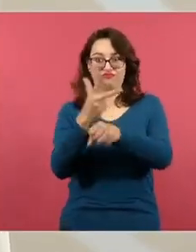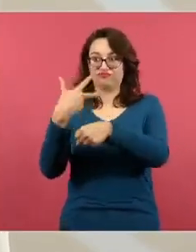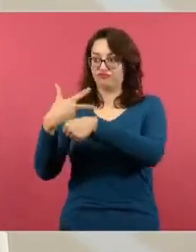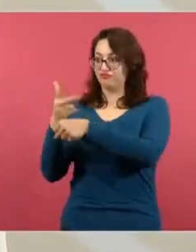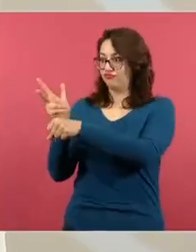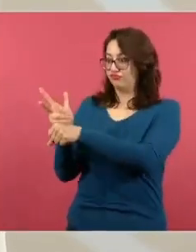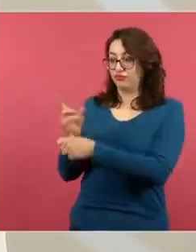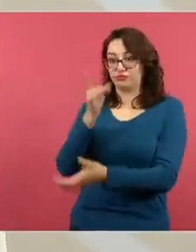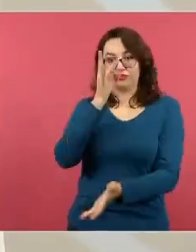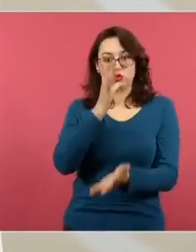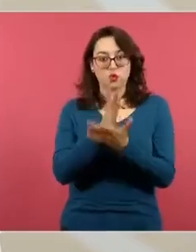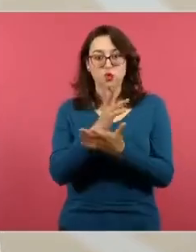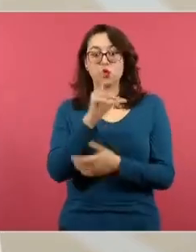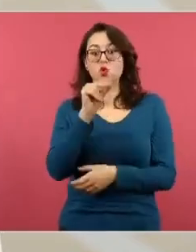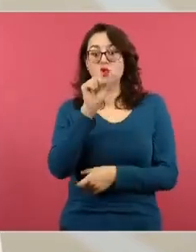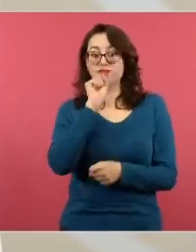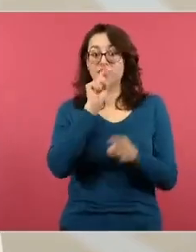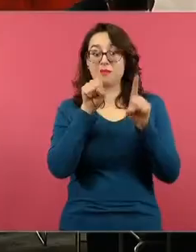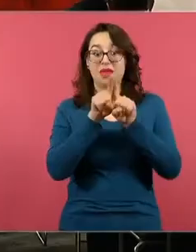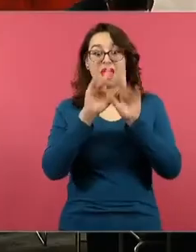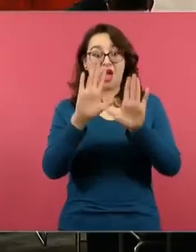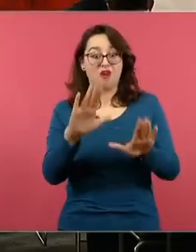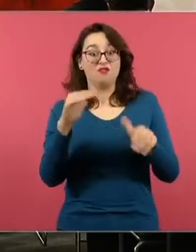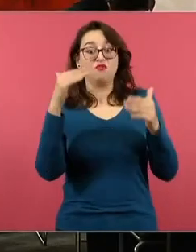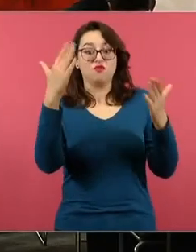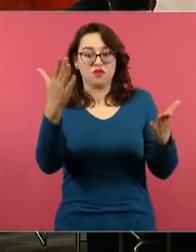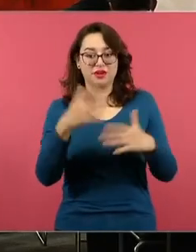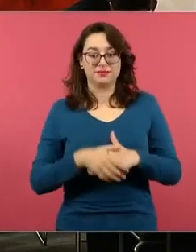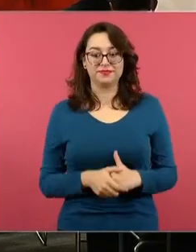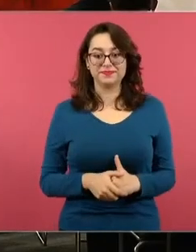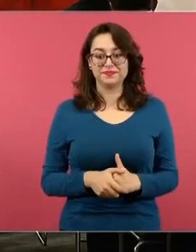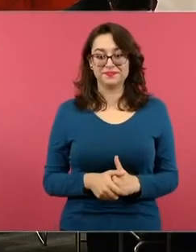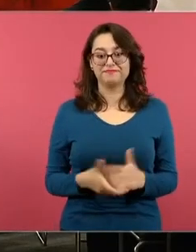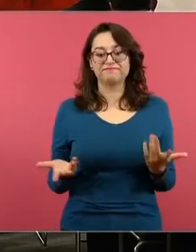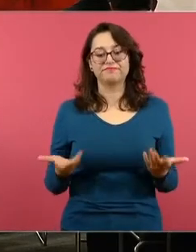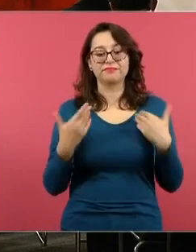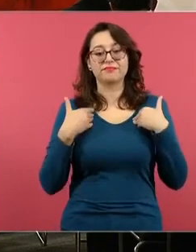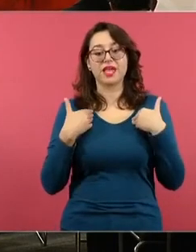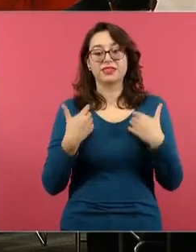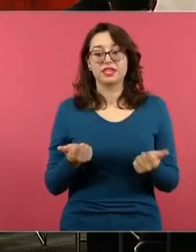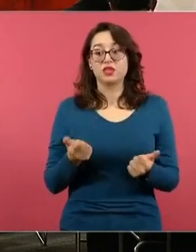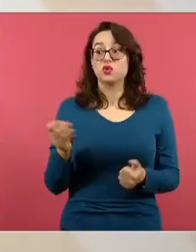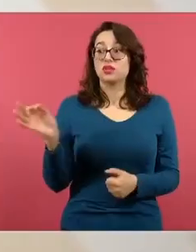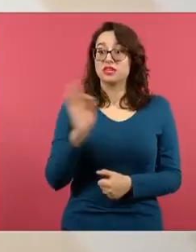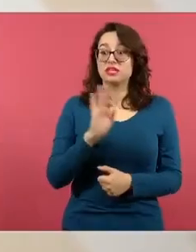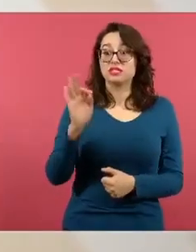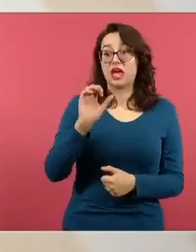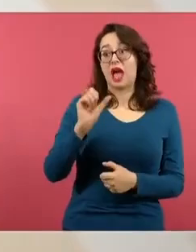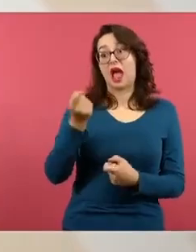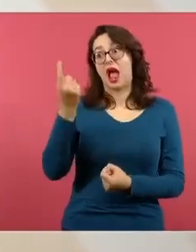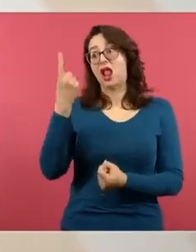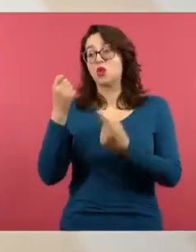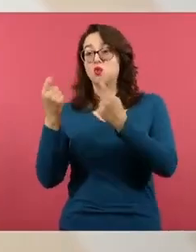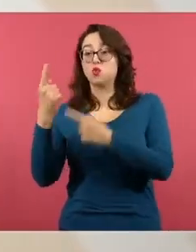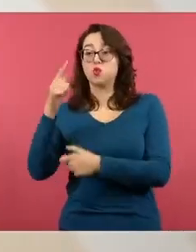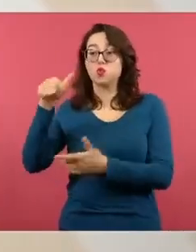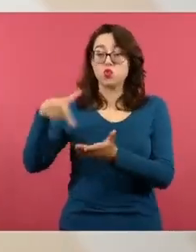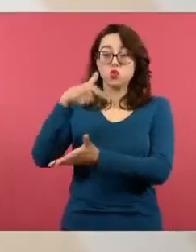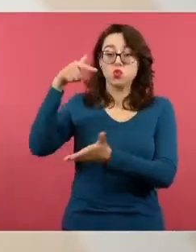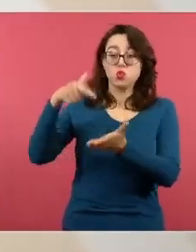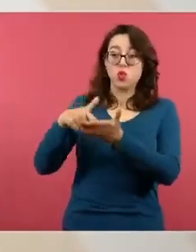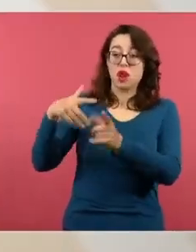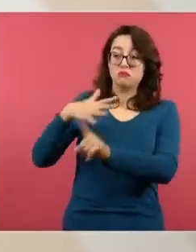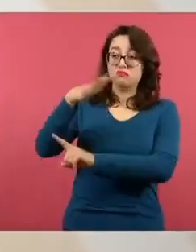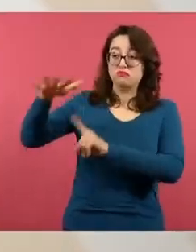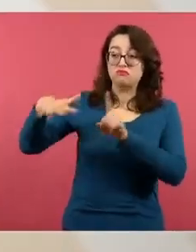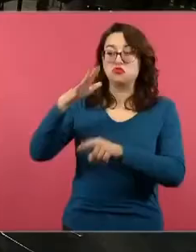hay espacios donde probablemente no se va a poder hacer uso de algún dispositivo para grabar se puede hacer una puesta en